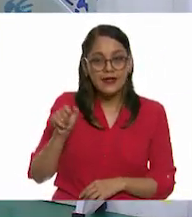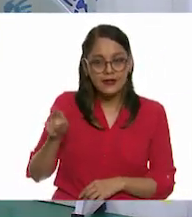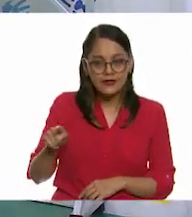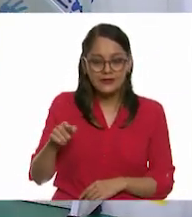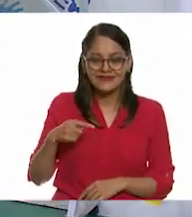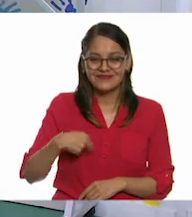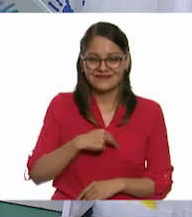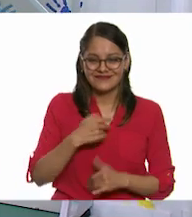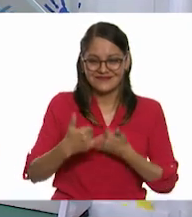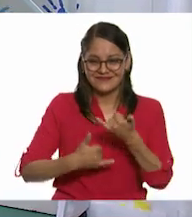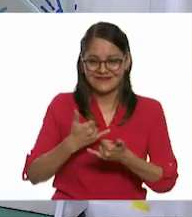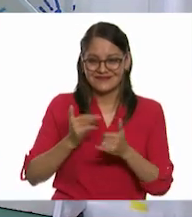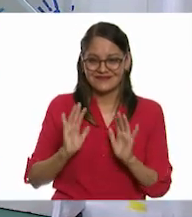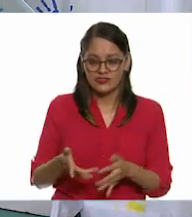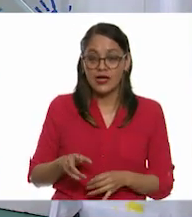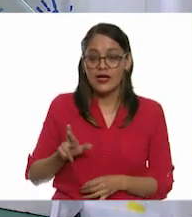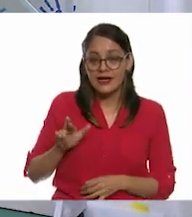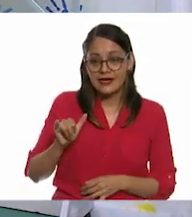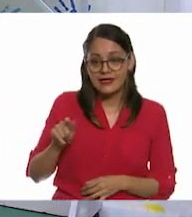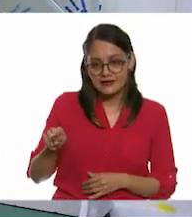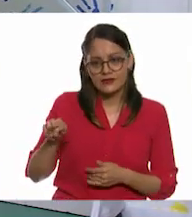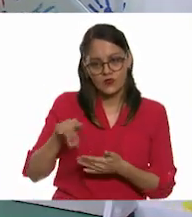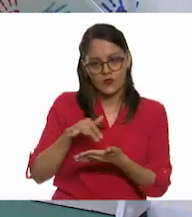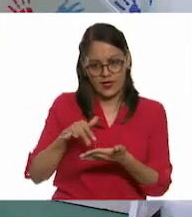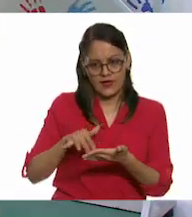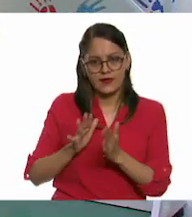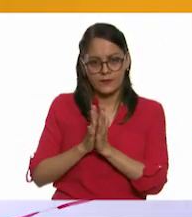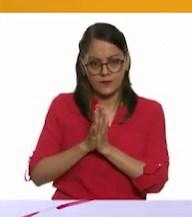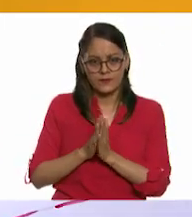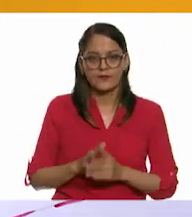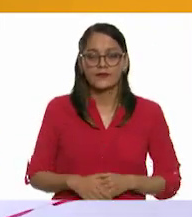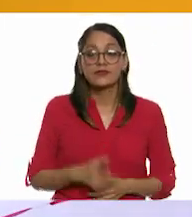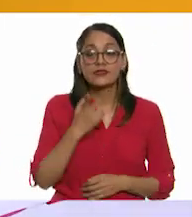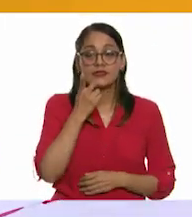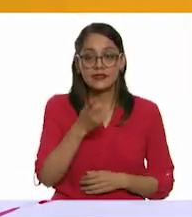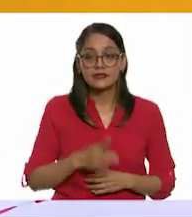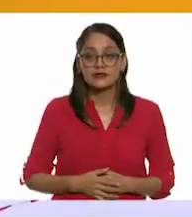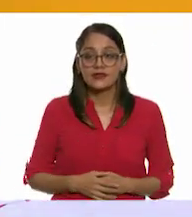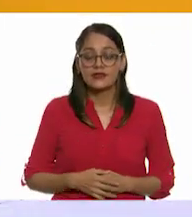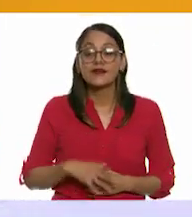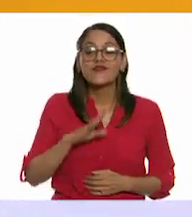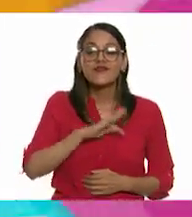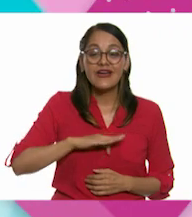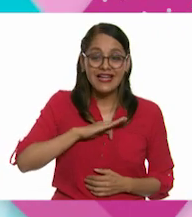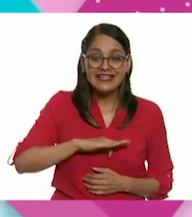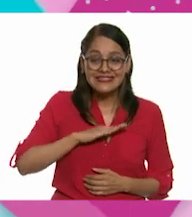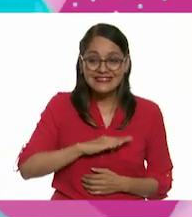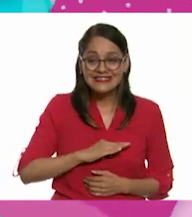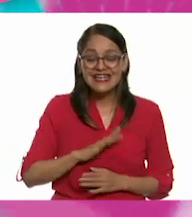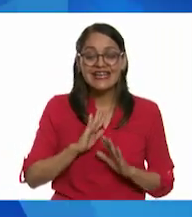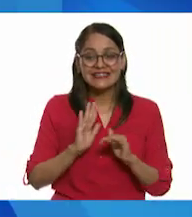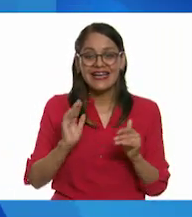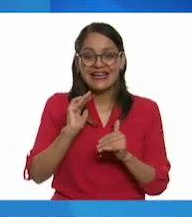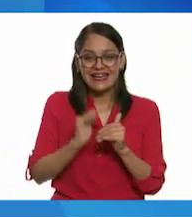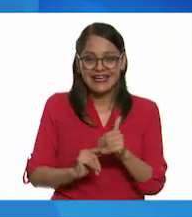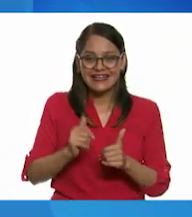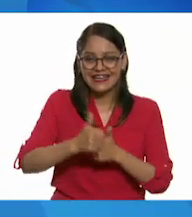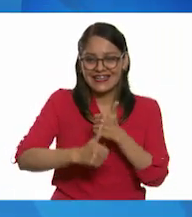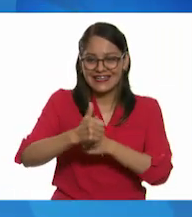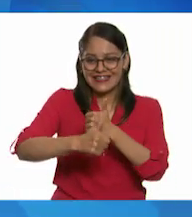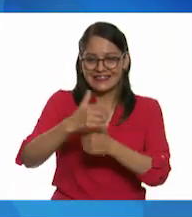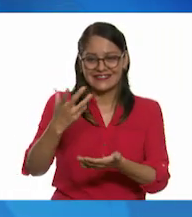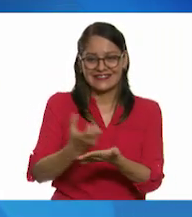realizamos, que Rita nos lo lea. Rita, ¿qué alcanza a saber? Dice, felicidades. Terminaron la carrera.